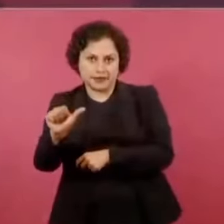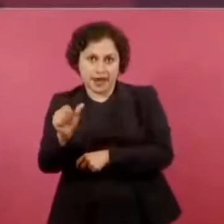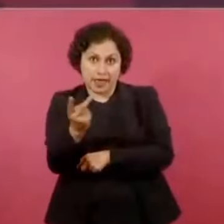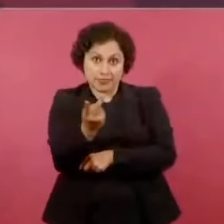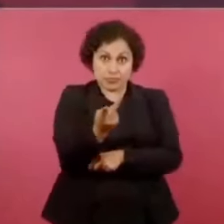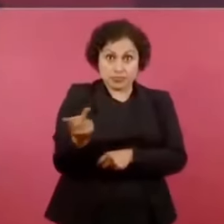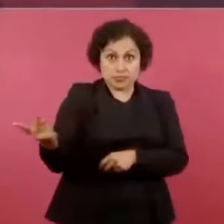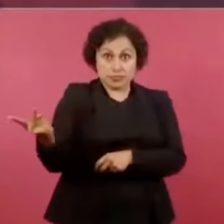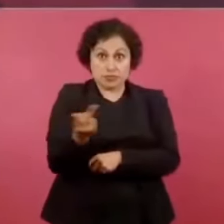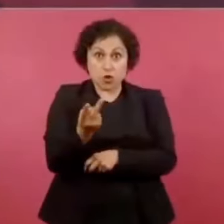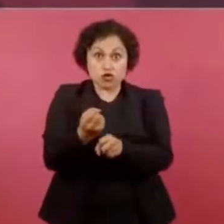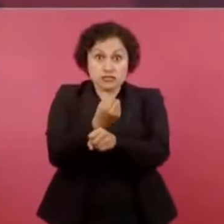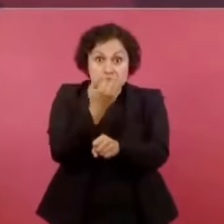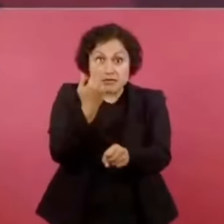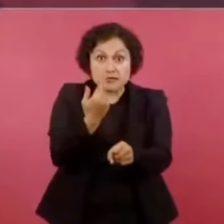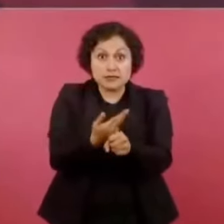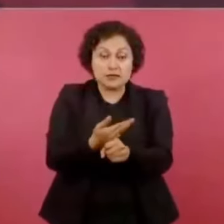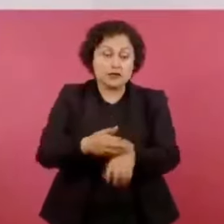han ayudado mucho.